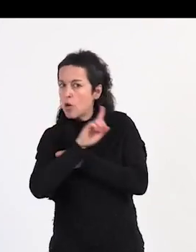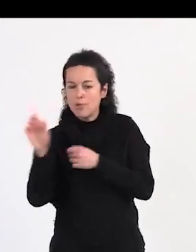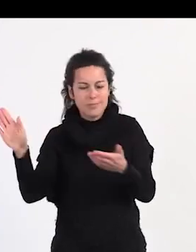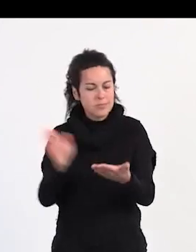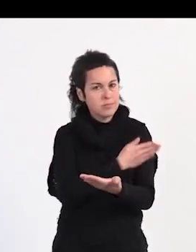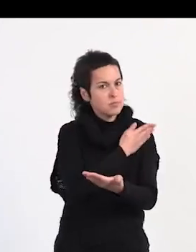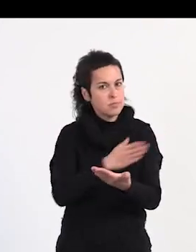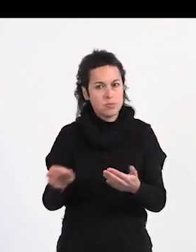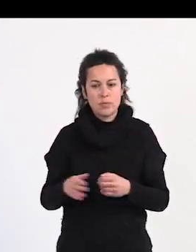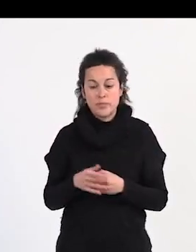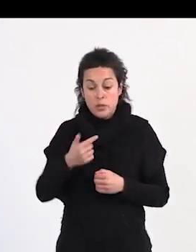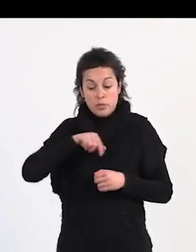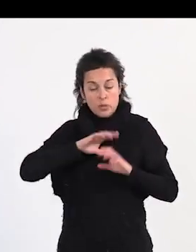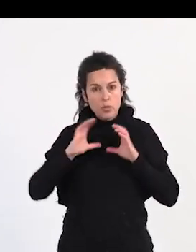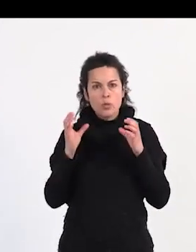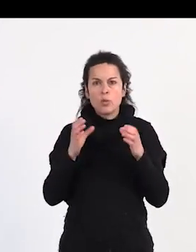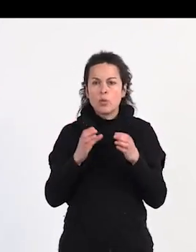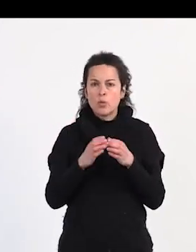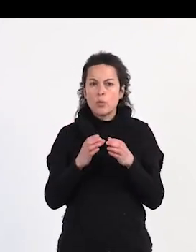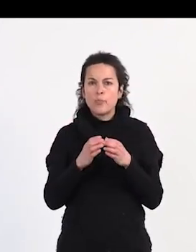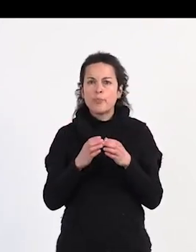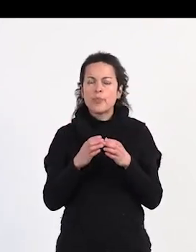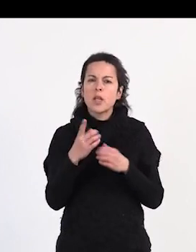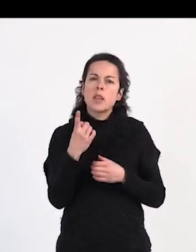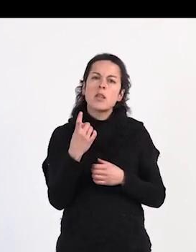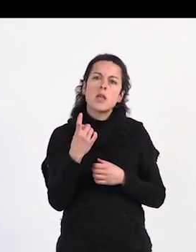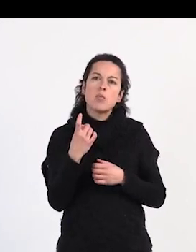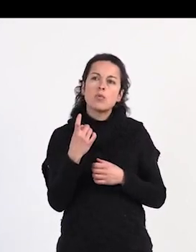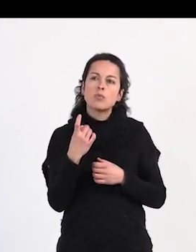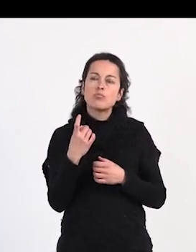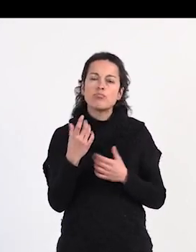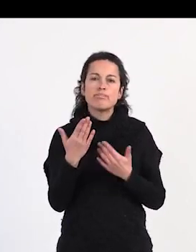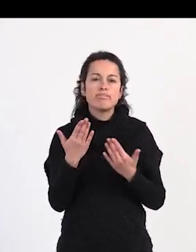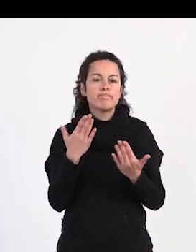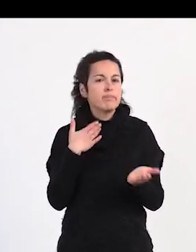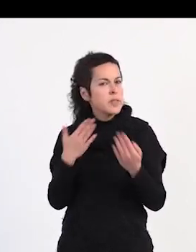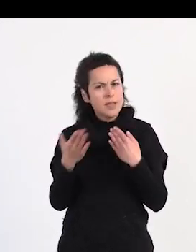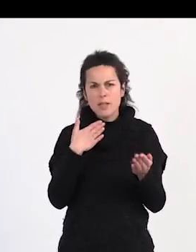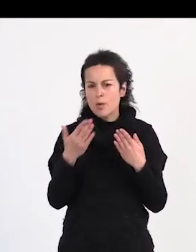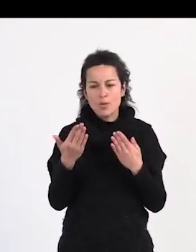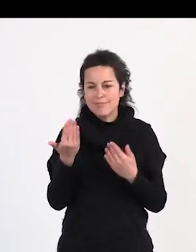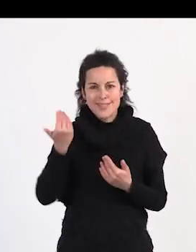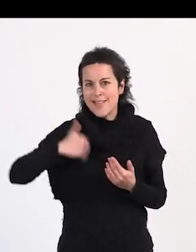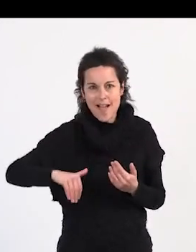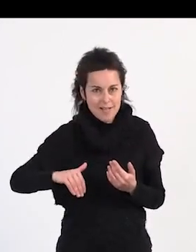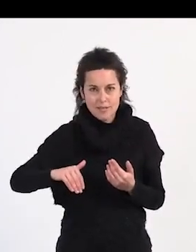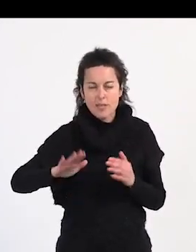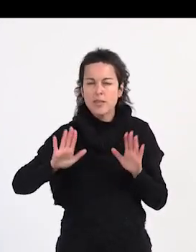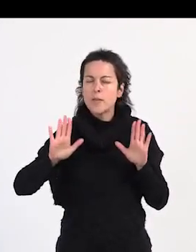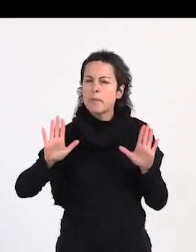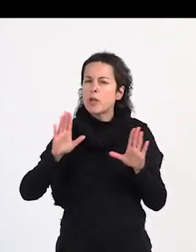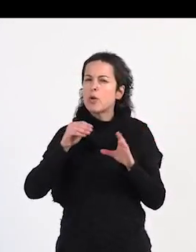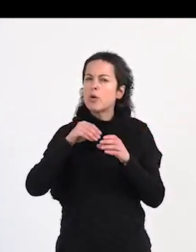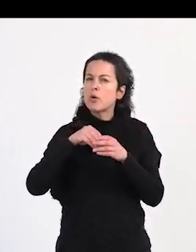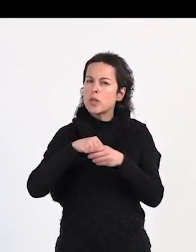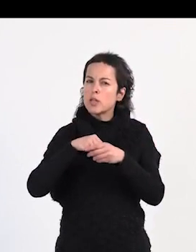Somos un colectivo que necesita de un diálogo urgente, pero dentro de un